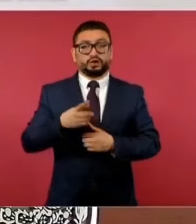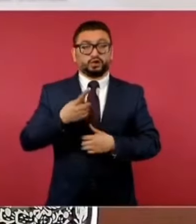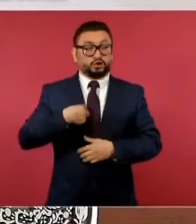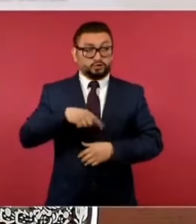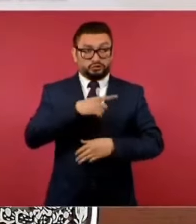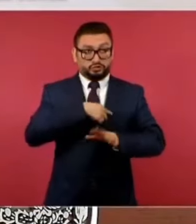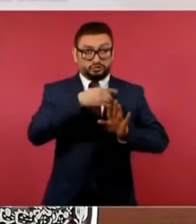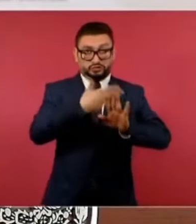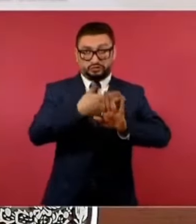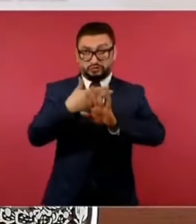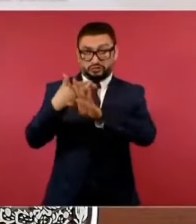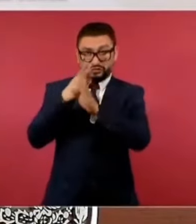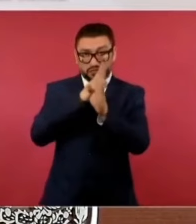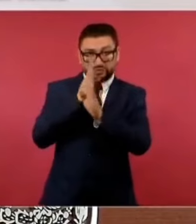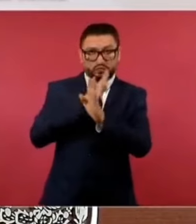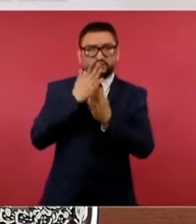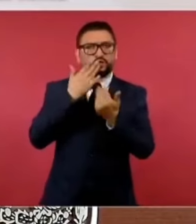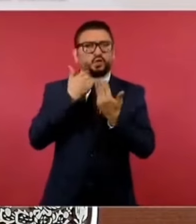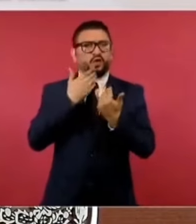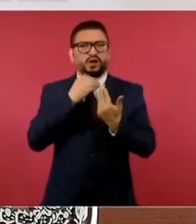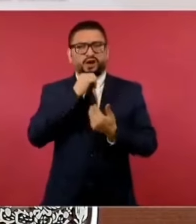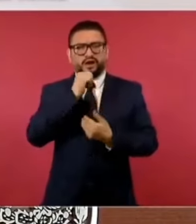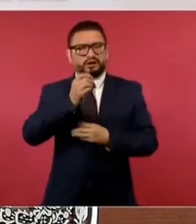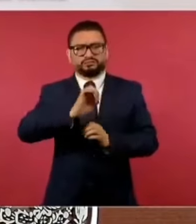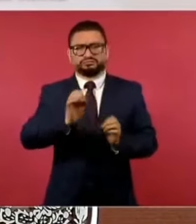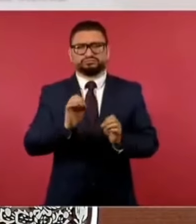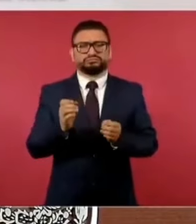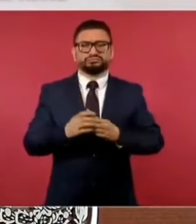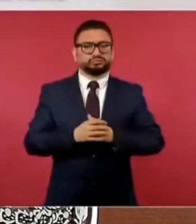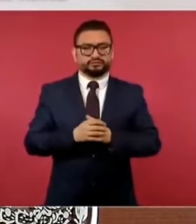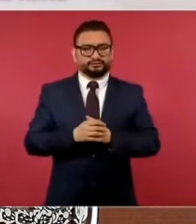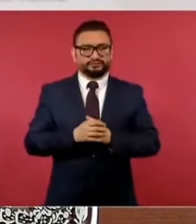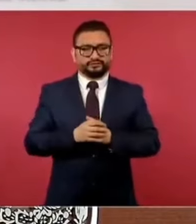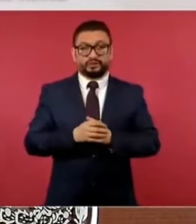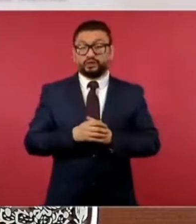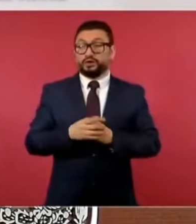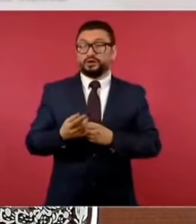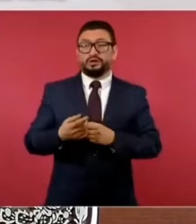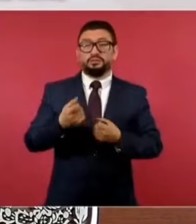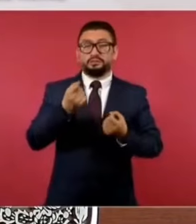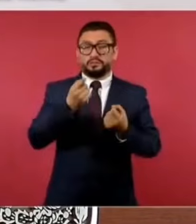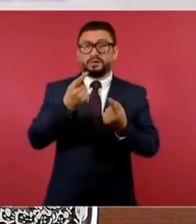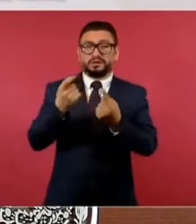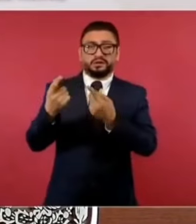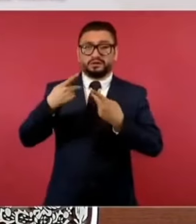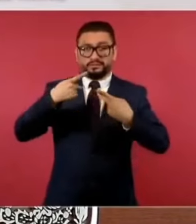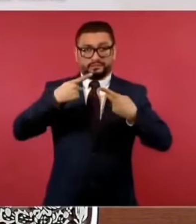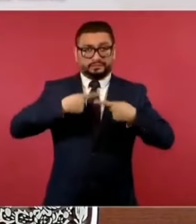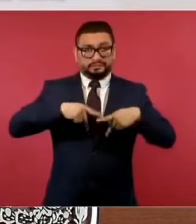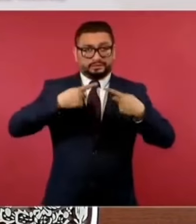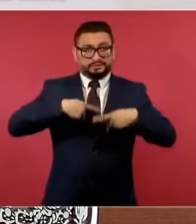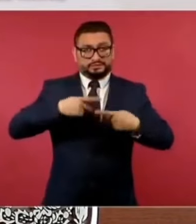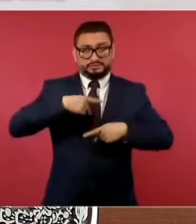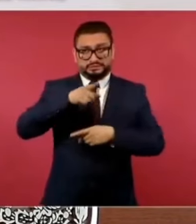mucho menos contra personas que se